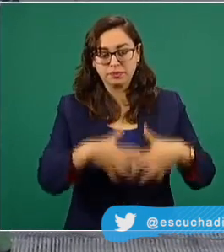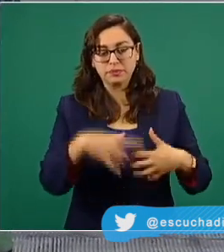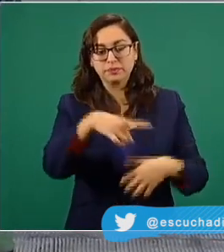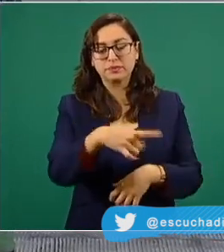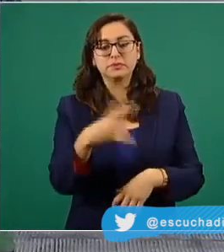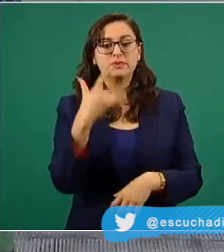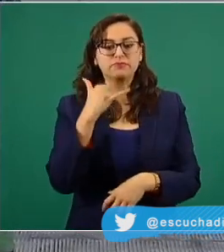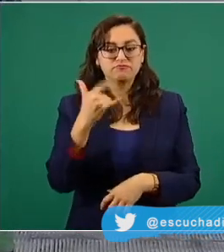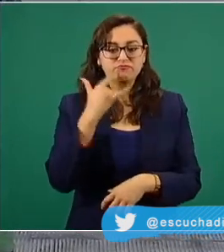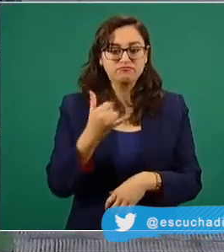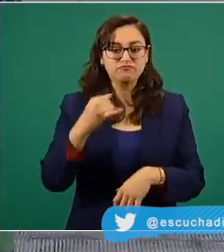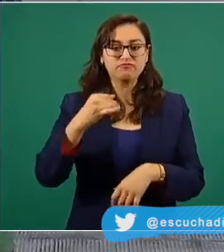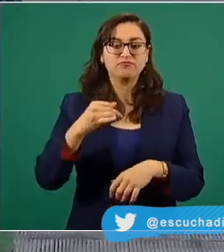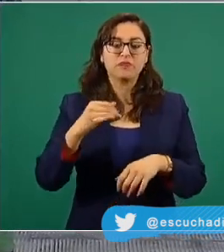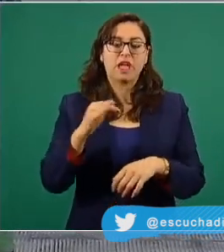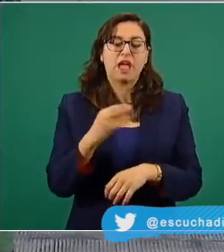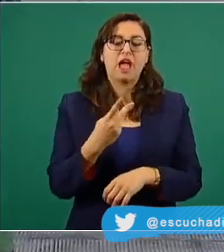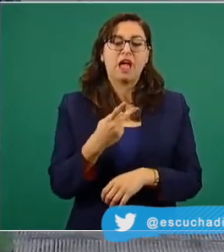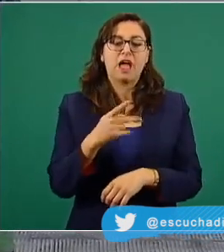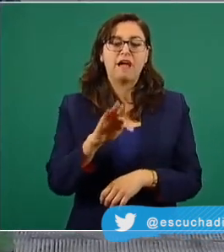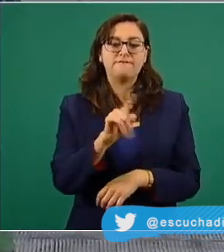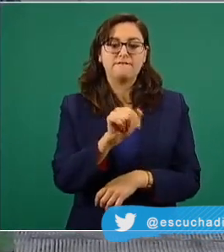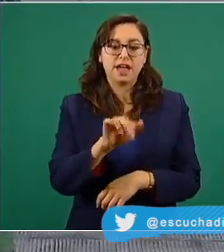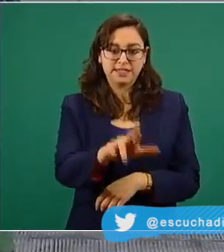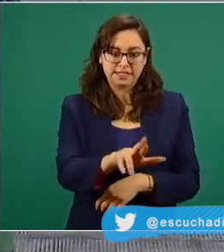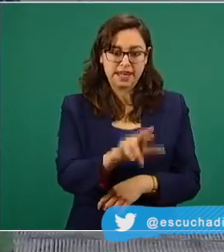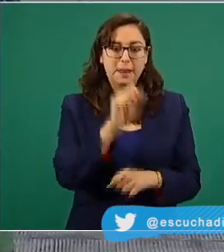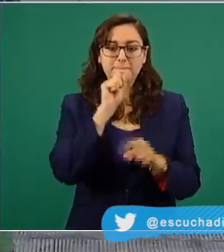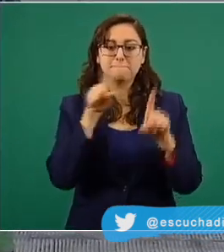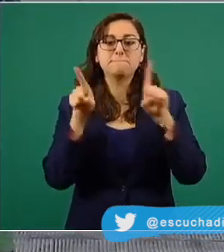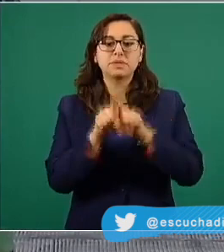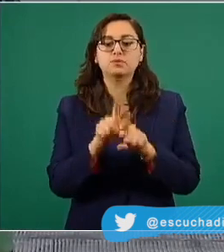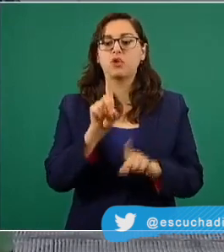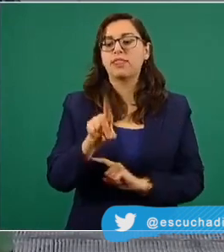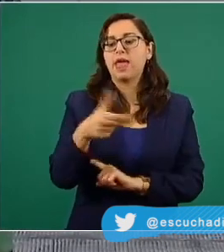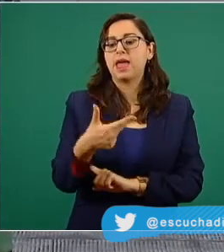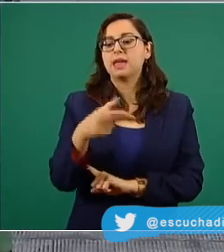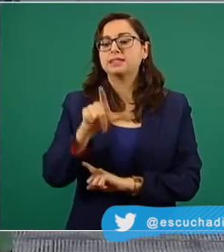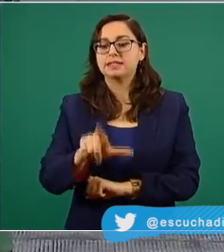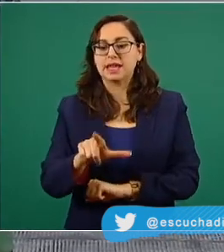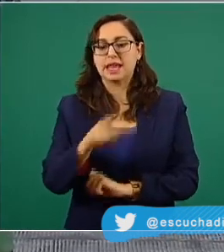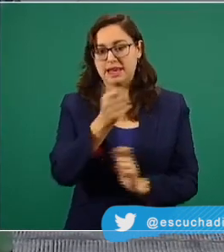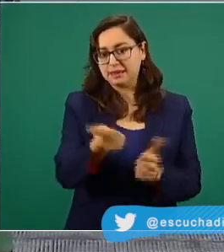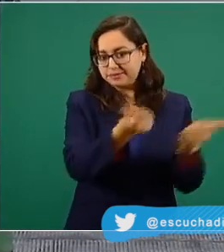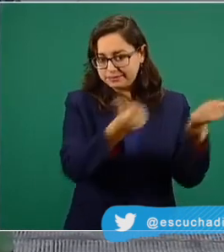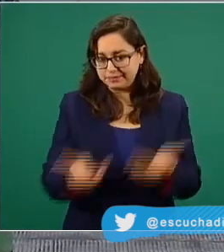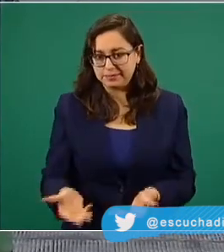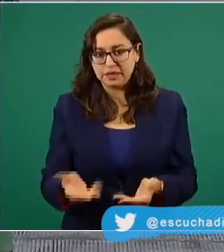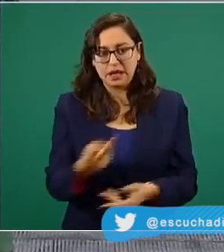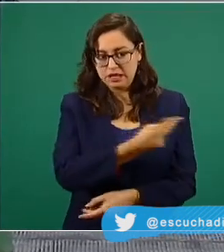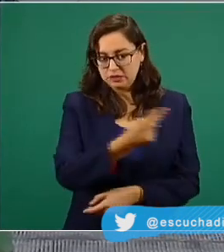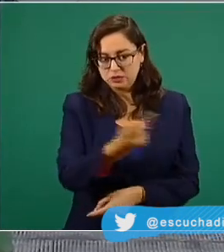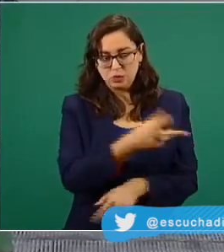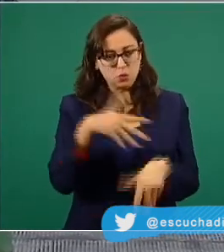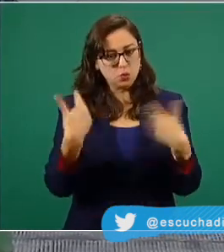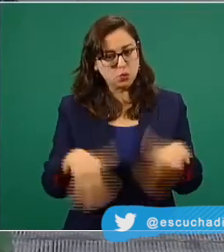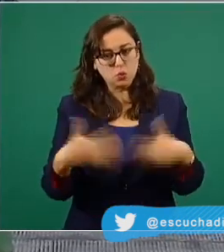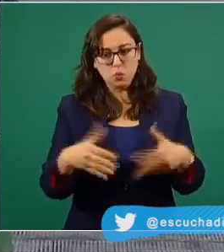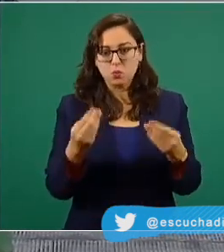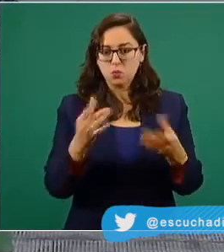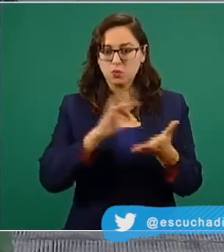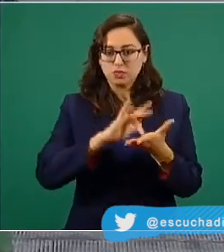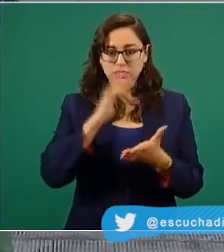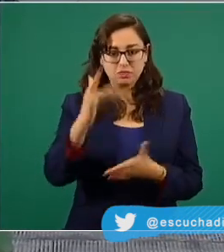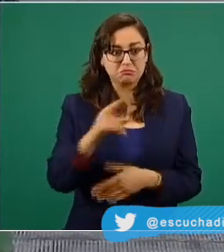está produciendo estas vacunas, así como DHL que se han cargado del transporte y lo están